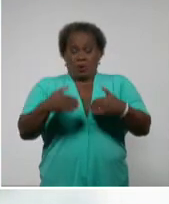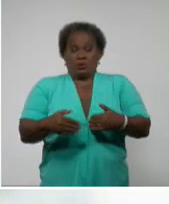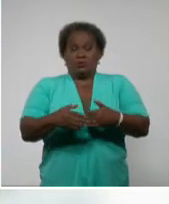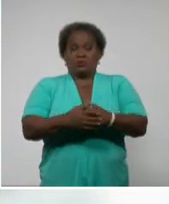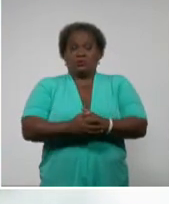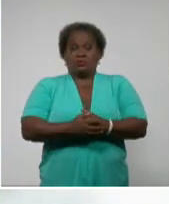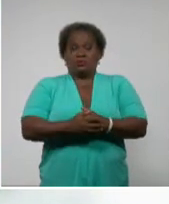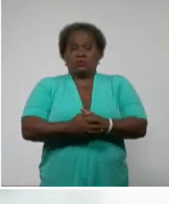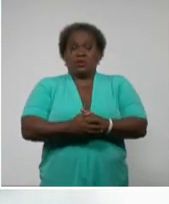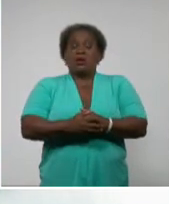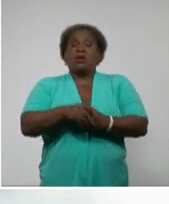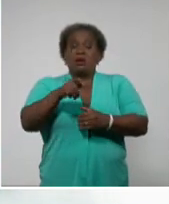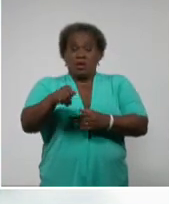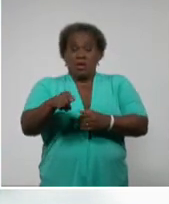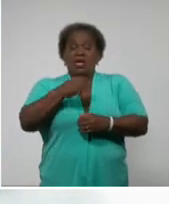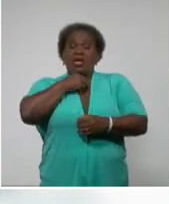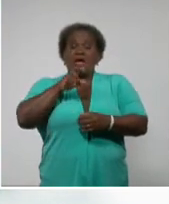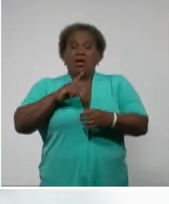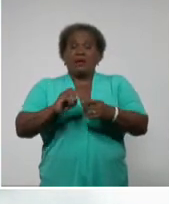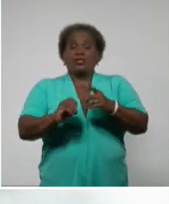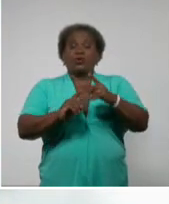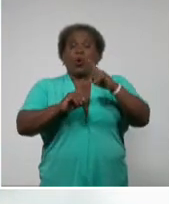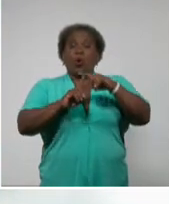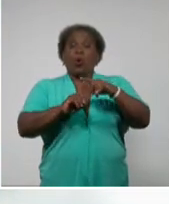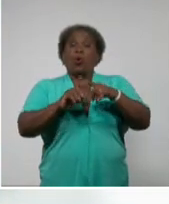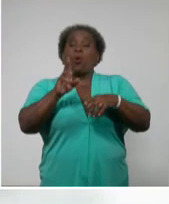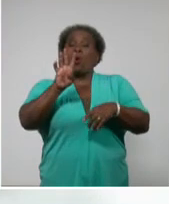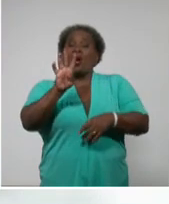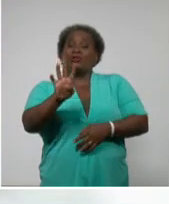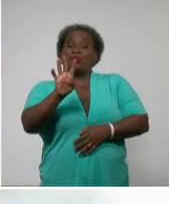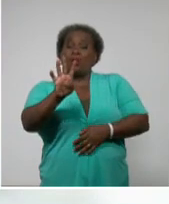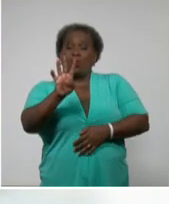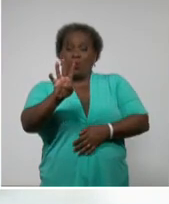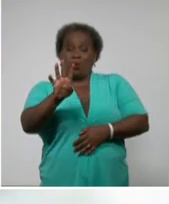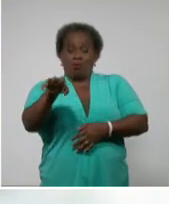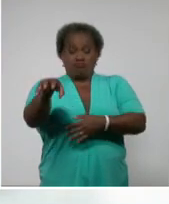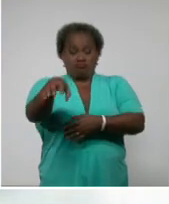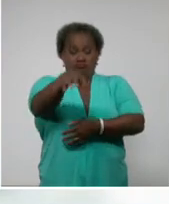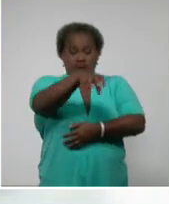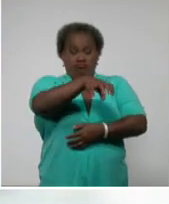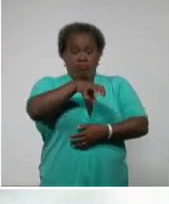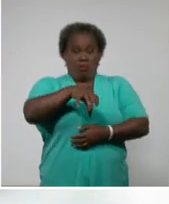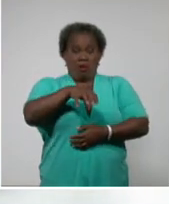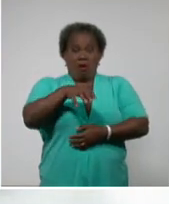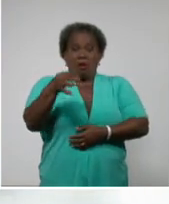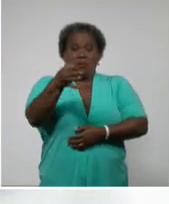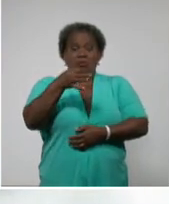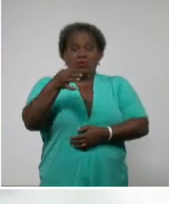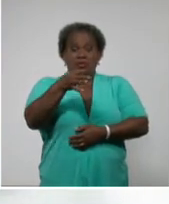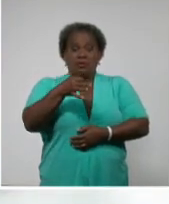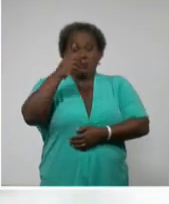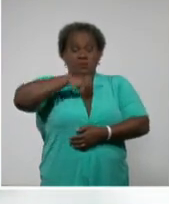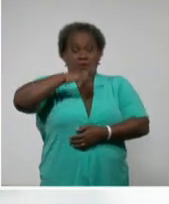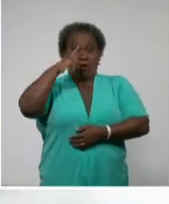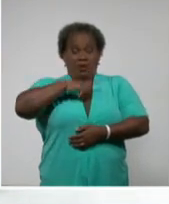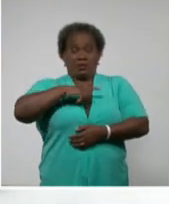han abierto cuatro eventos de transmisión local en los municipios de Ciudad de Ávila con 54,